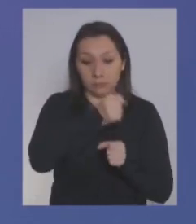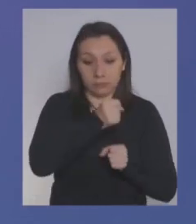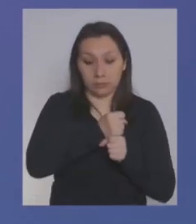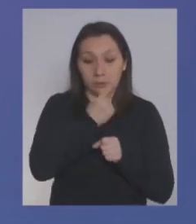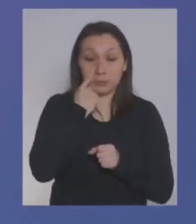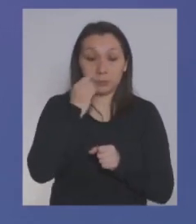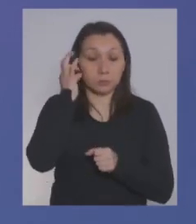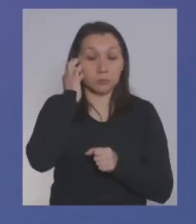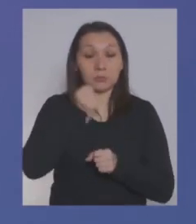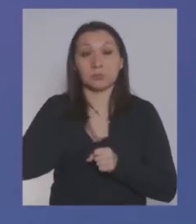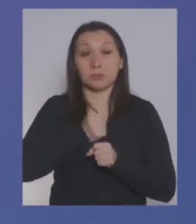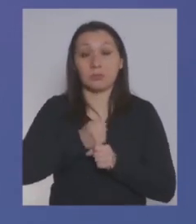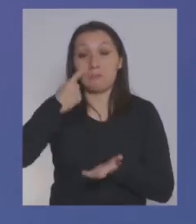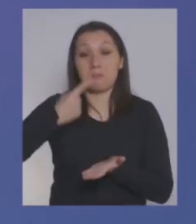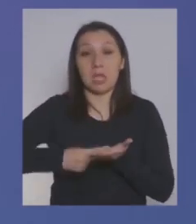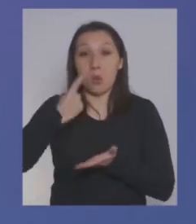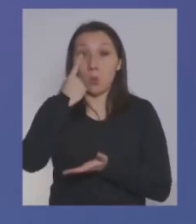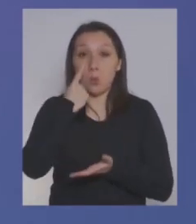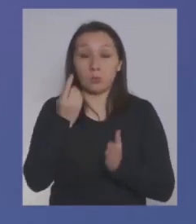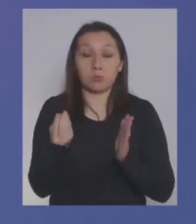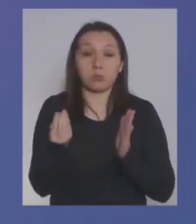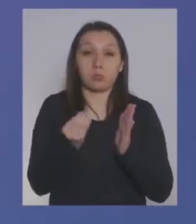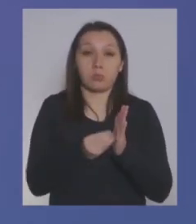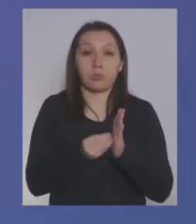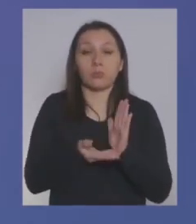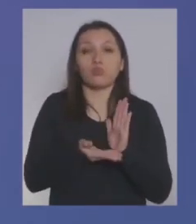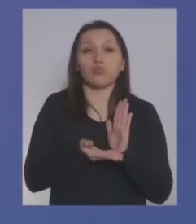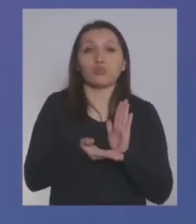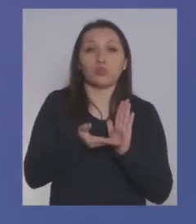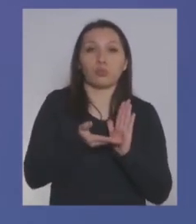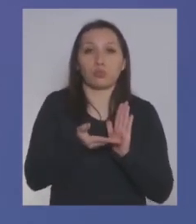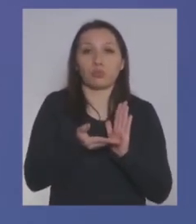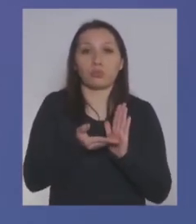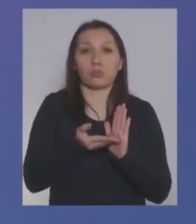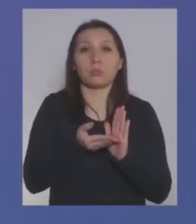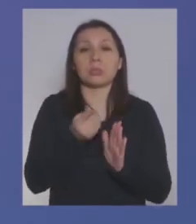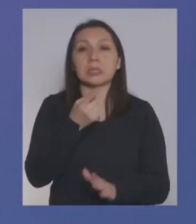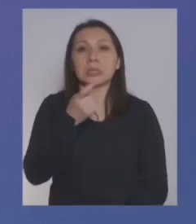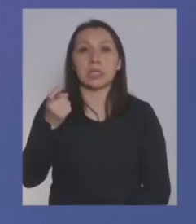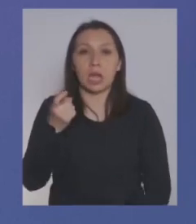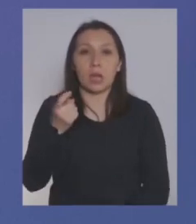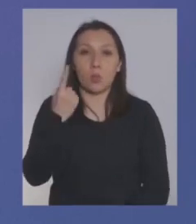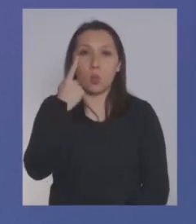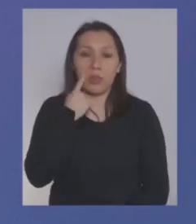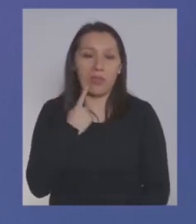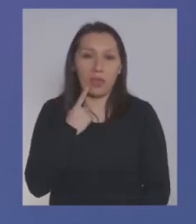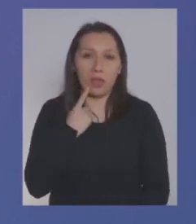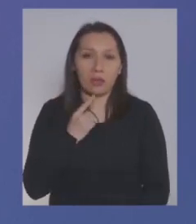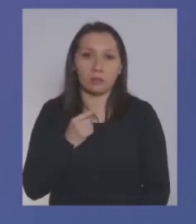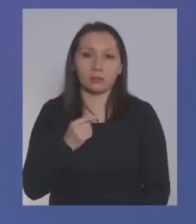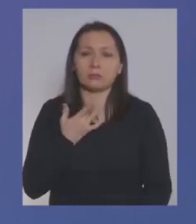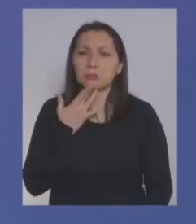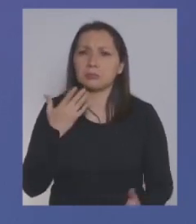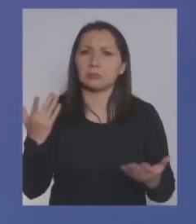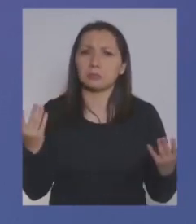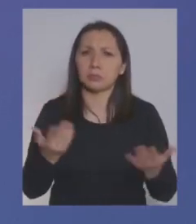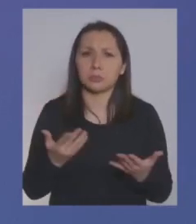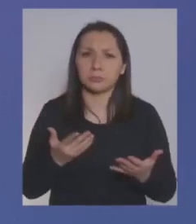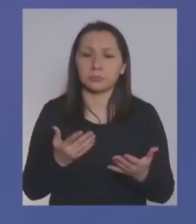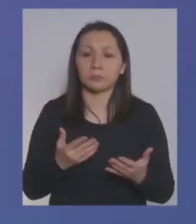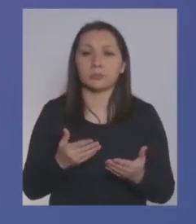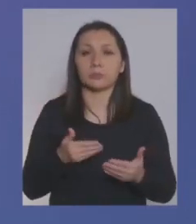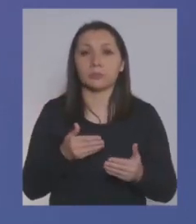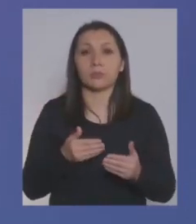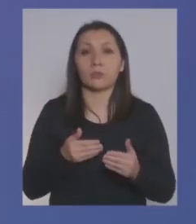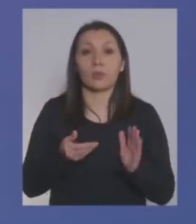o la trabajadora al final del día de esos 1.000 pesos percibiría un incremento por tan solo 100 pesos ¿por qué? porque